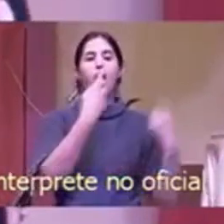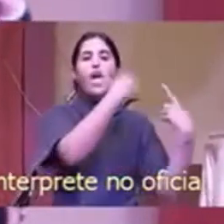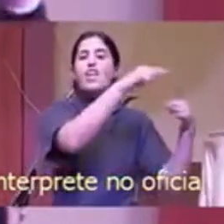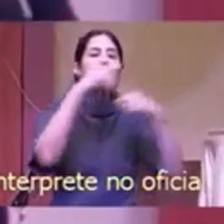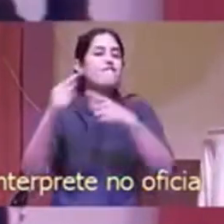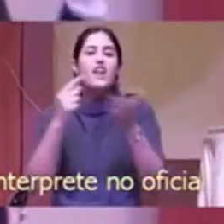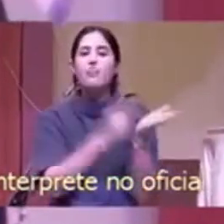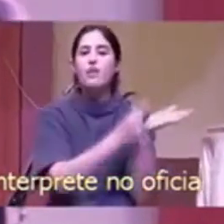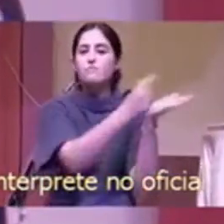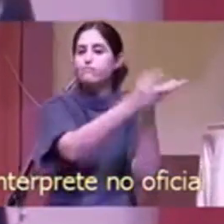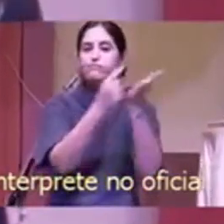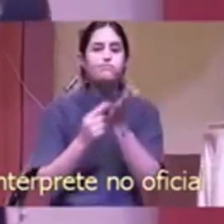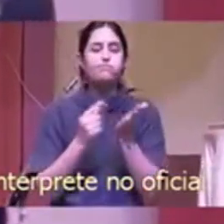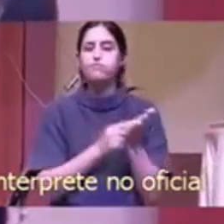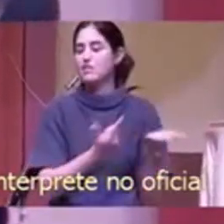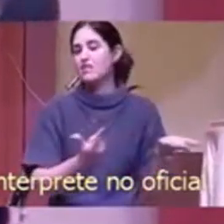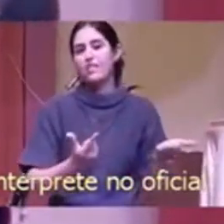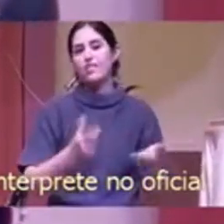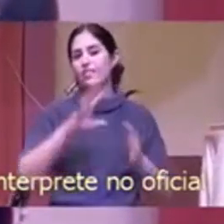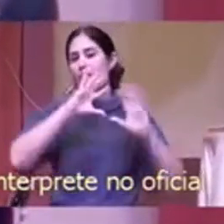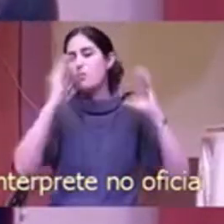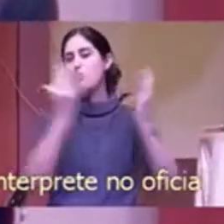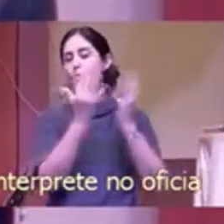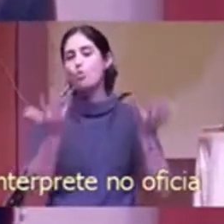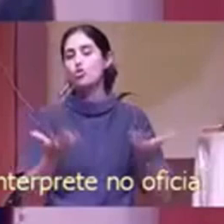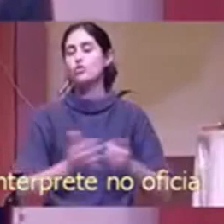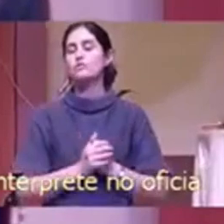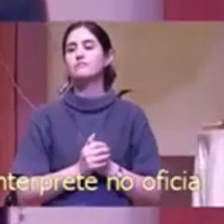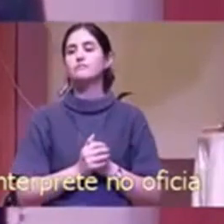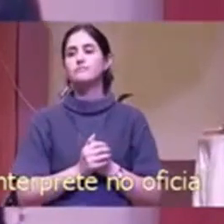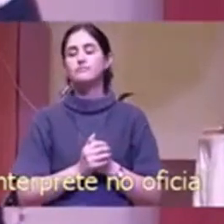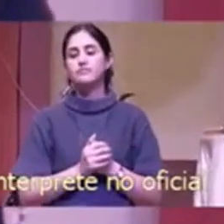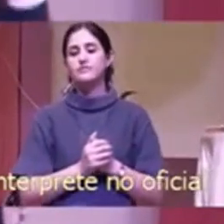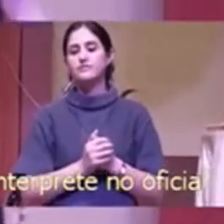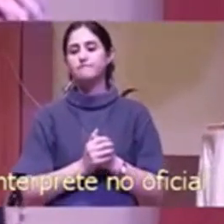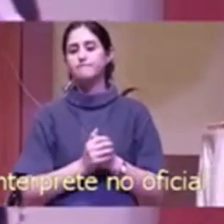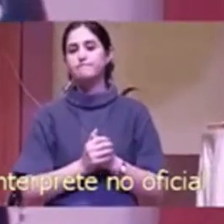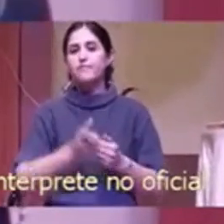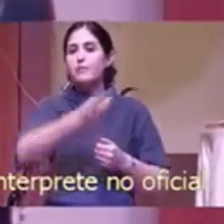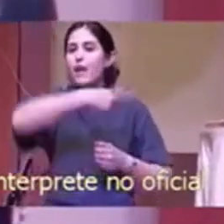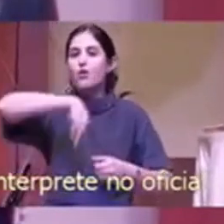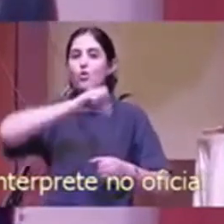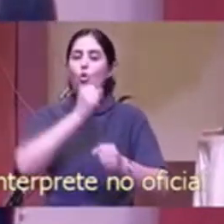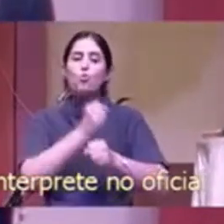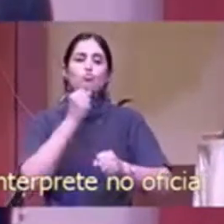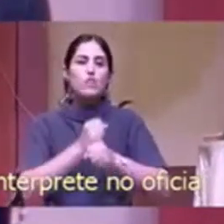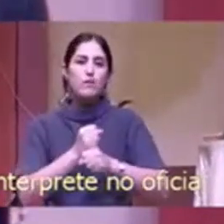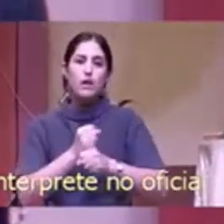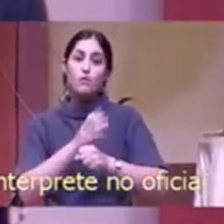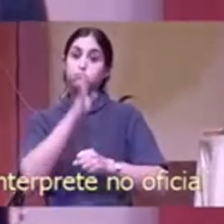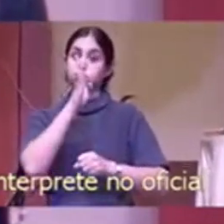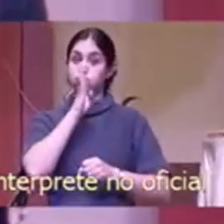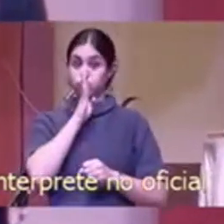Y a los lugares más lejanos del mundo. Tenemos un trabajo serio para hacer.